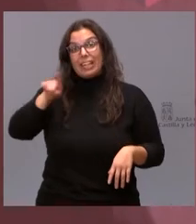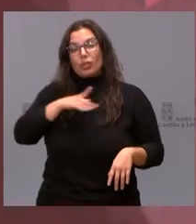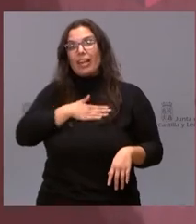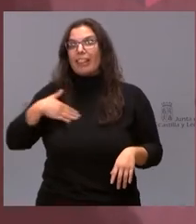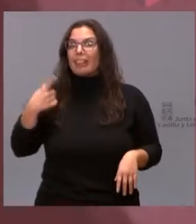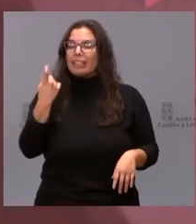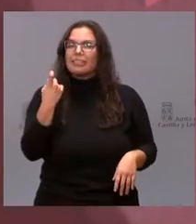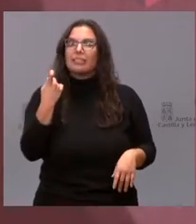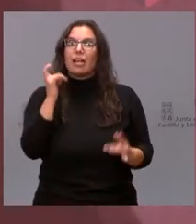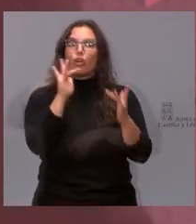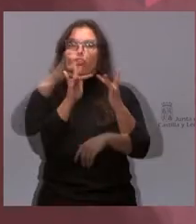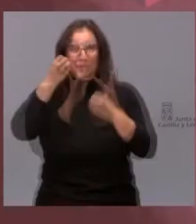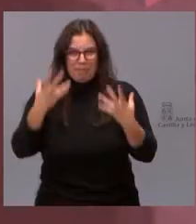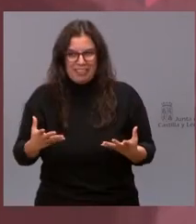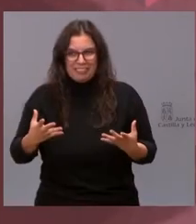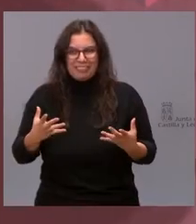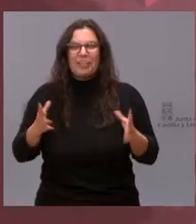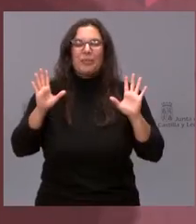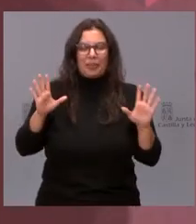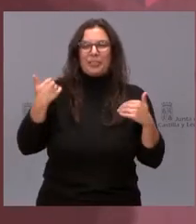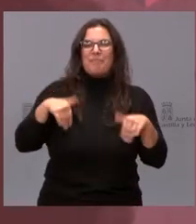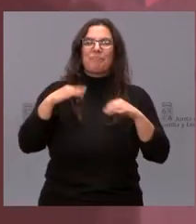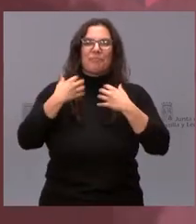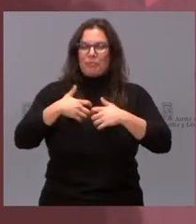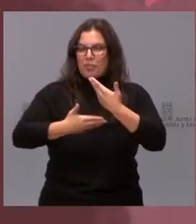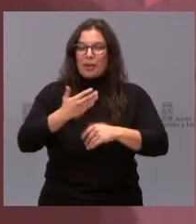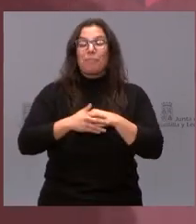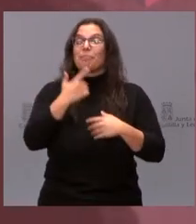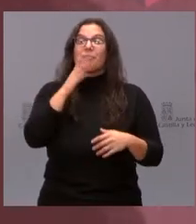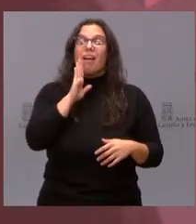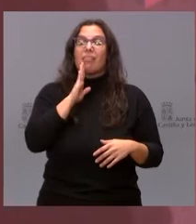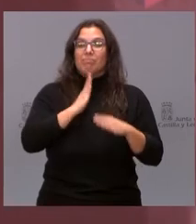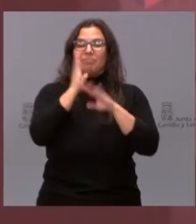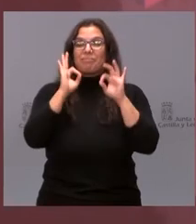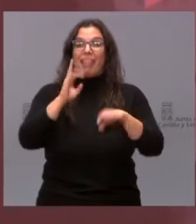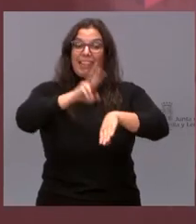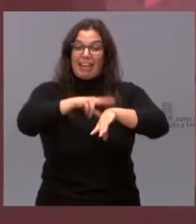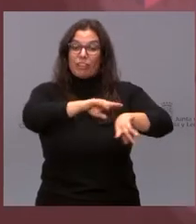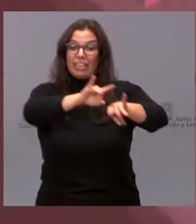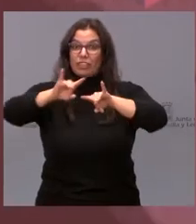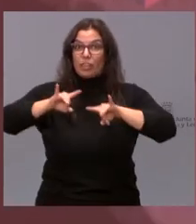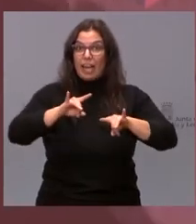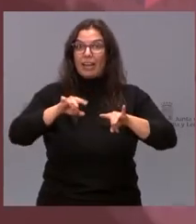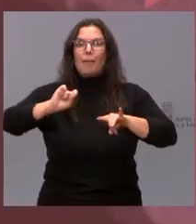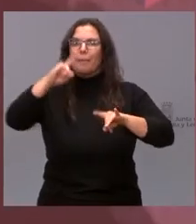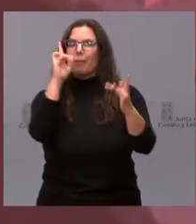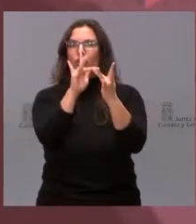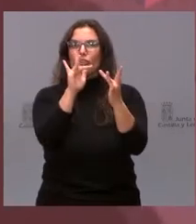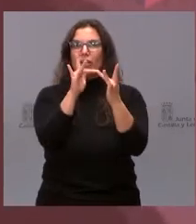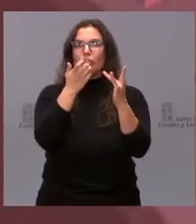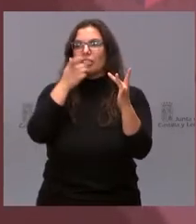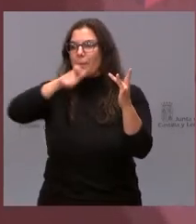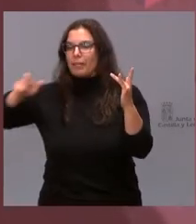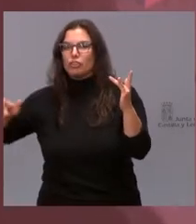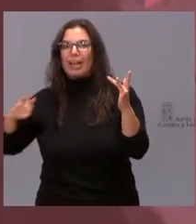León suelen ser las delegaciones territoriales. Decía que las delegaciones territoriales son la puerta de entrada a la Junta de Castilla y León, de alcaldesas y